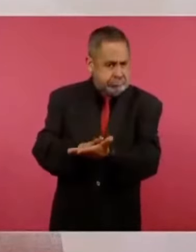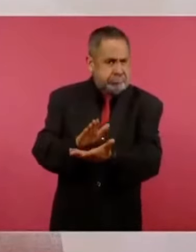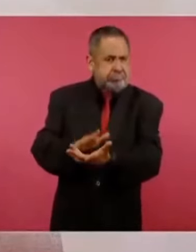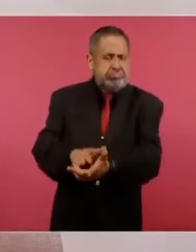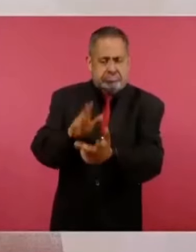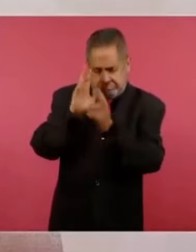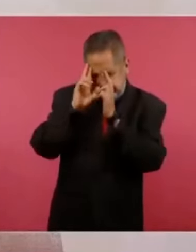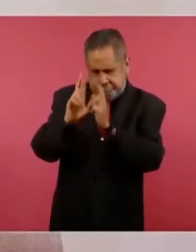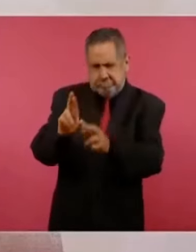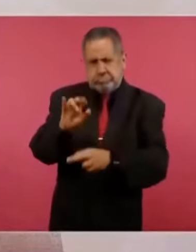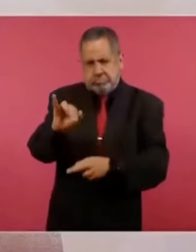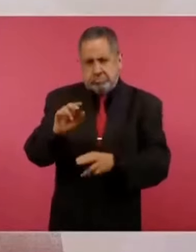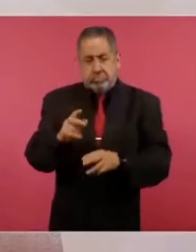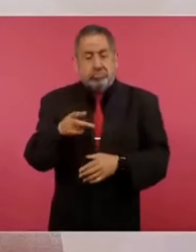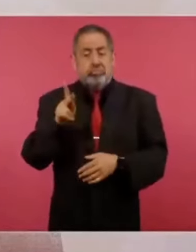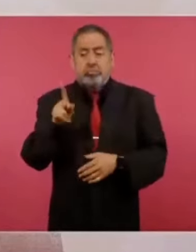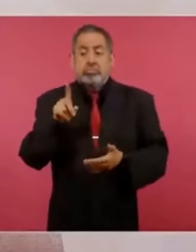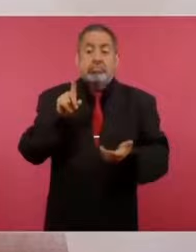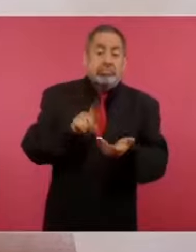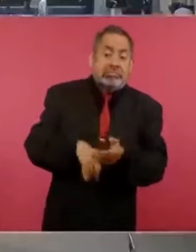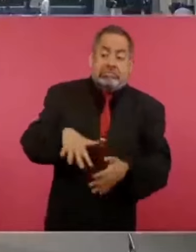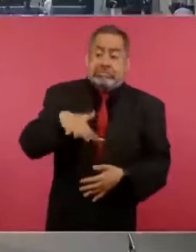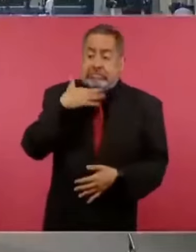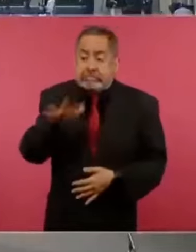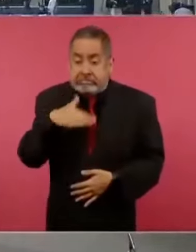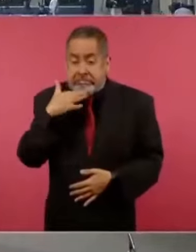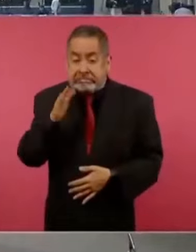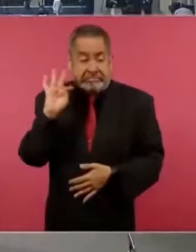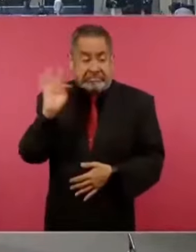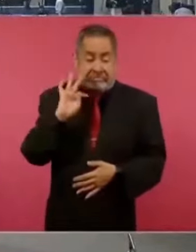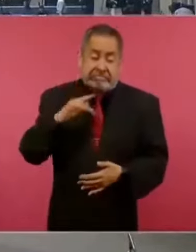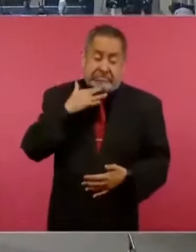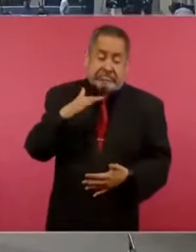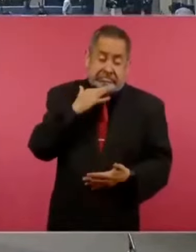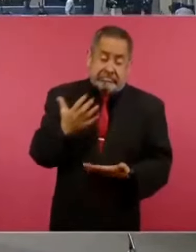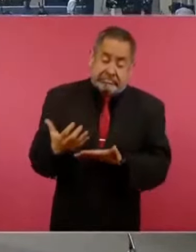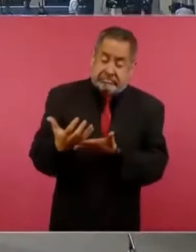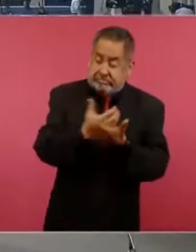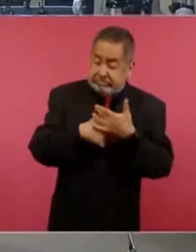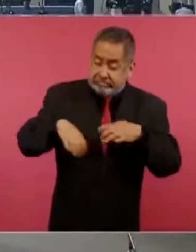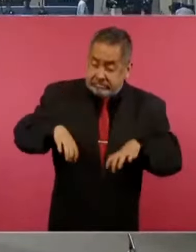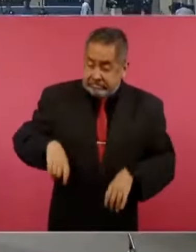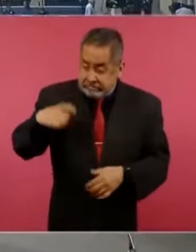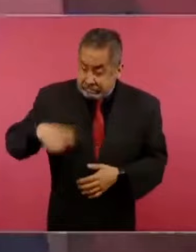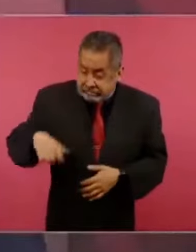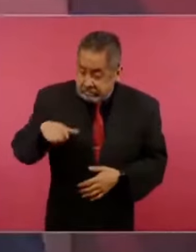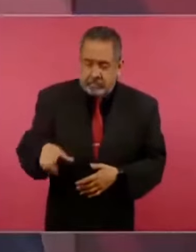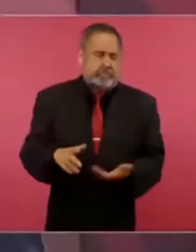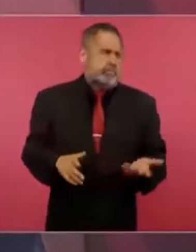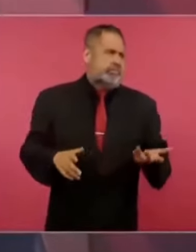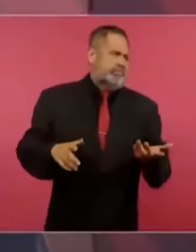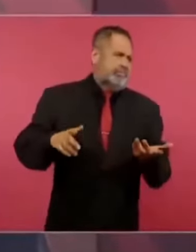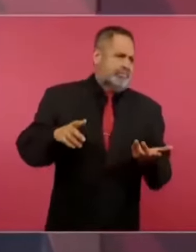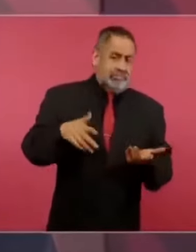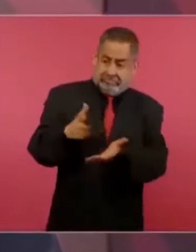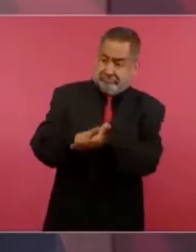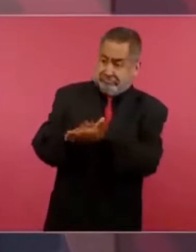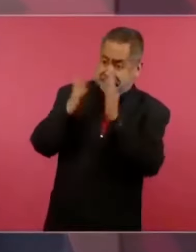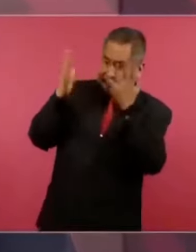pero si eres un corrupto, pues ¿por qué te voy a